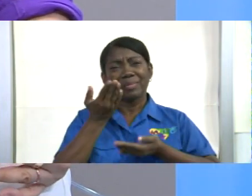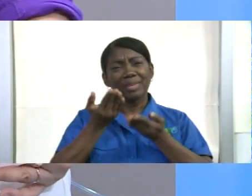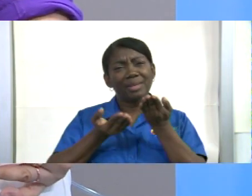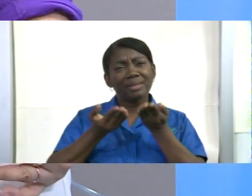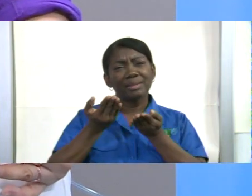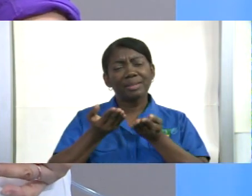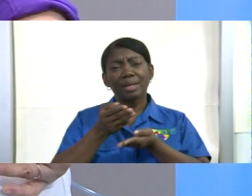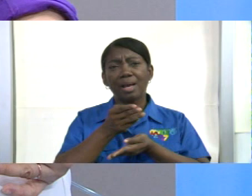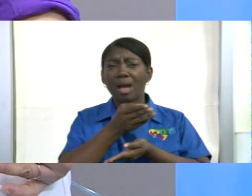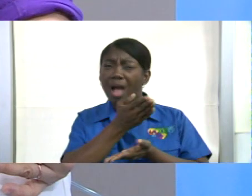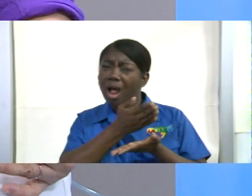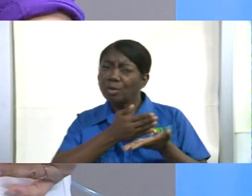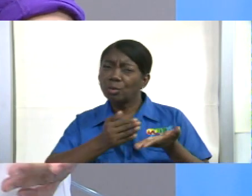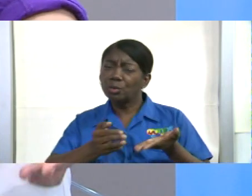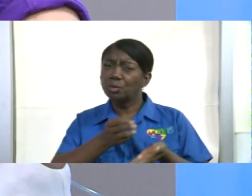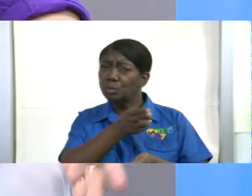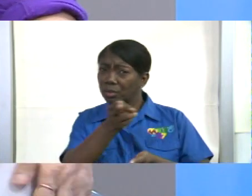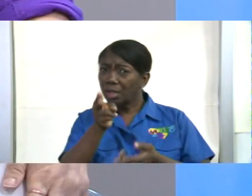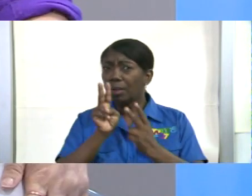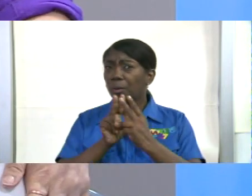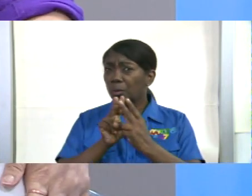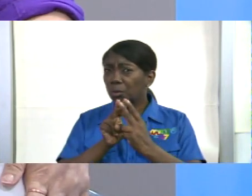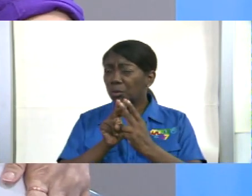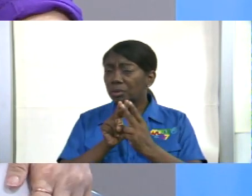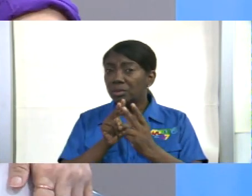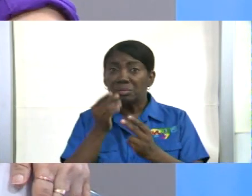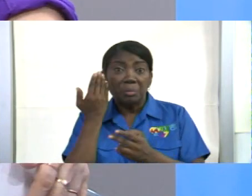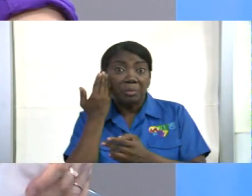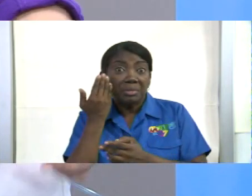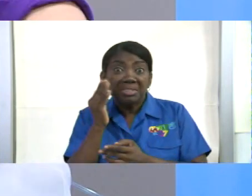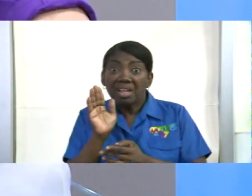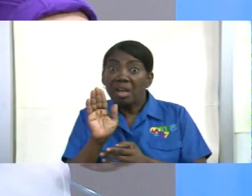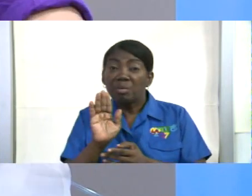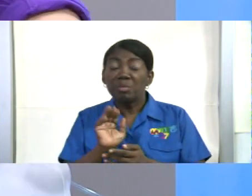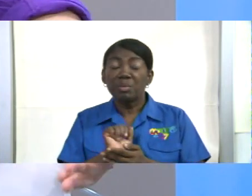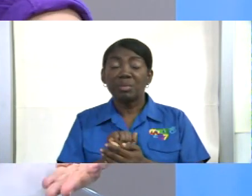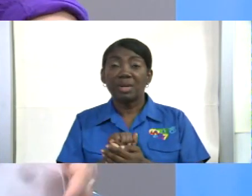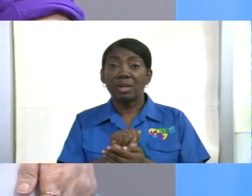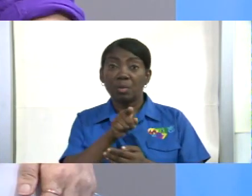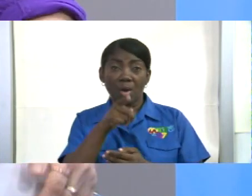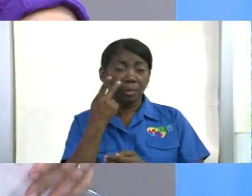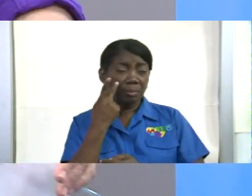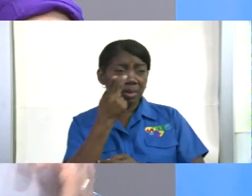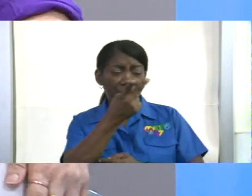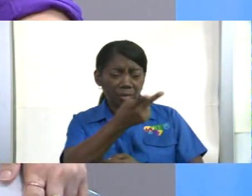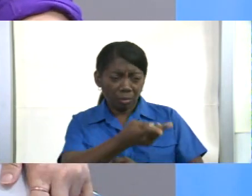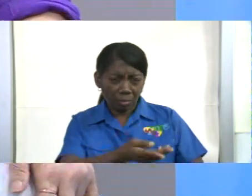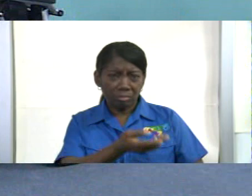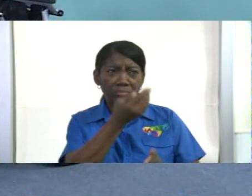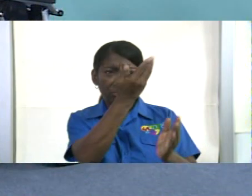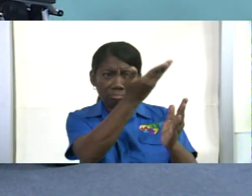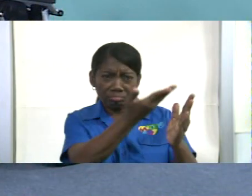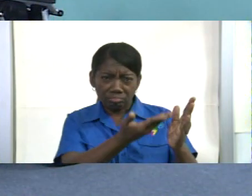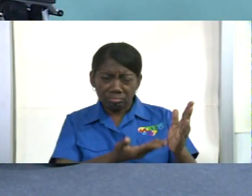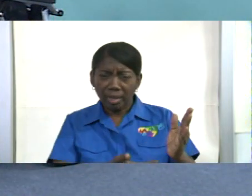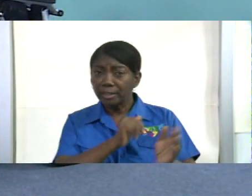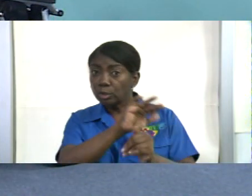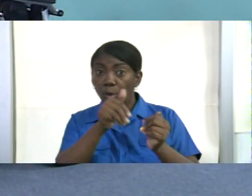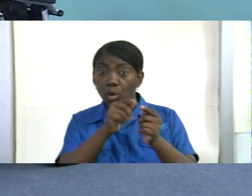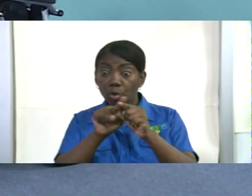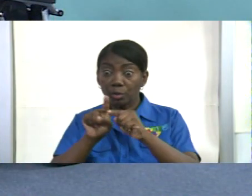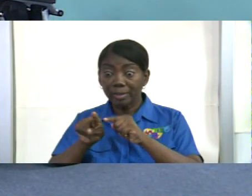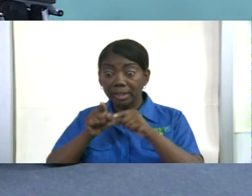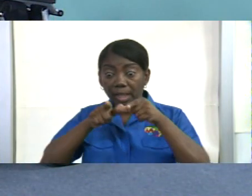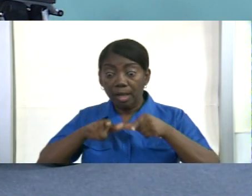ustedes no conocen cuál es su condición, porque lo han visto en todos lados. Y